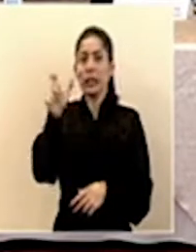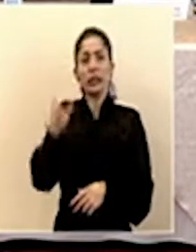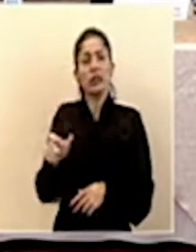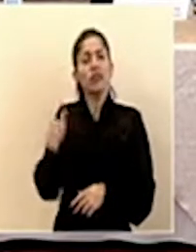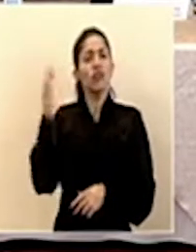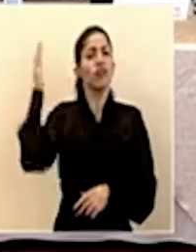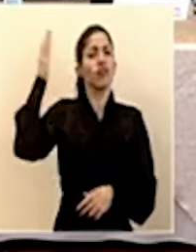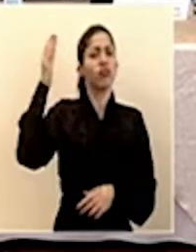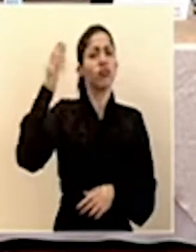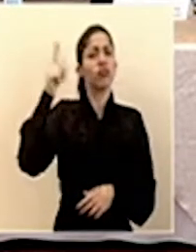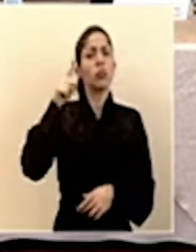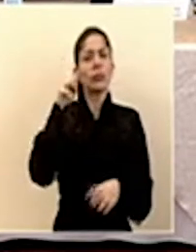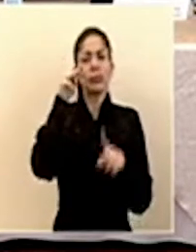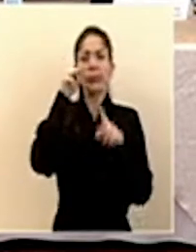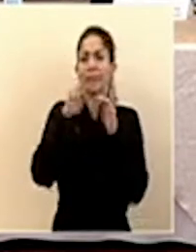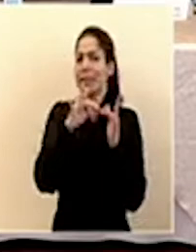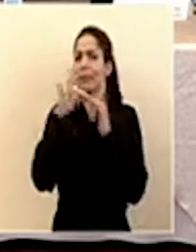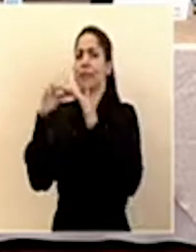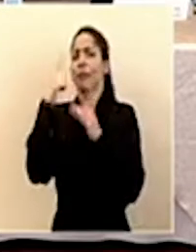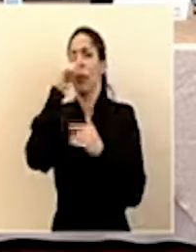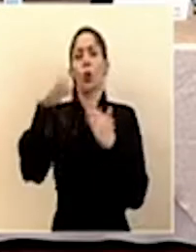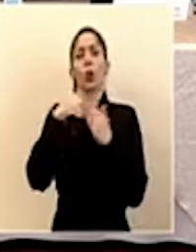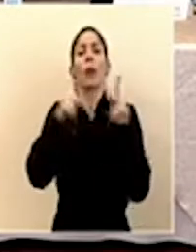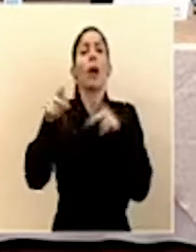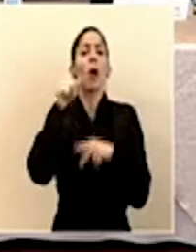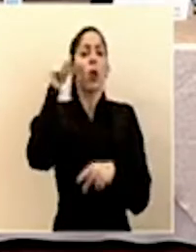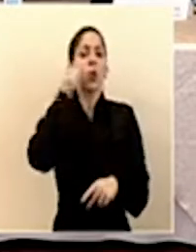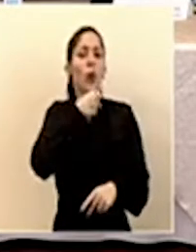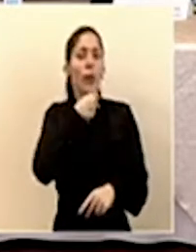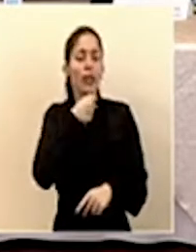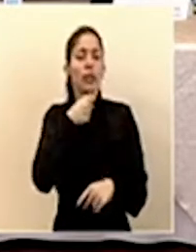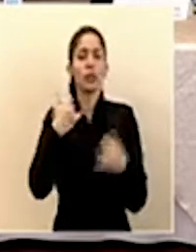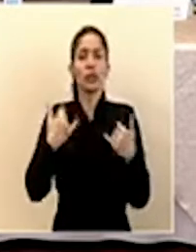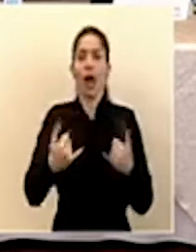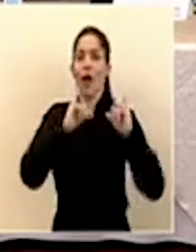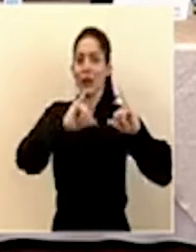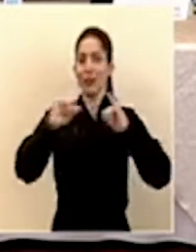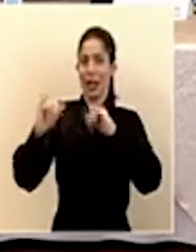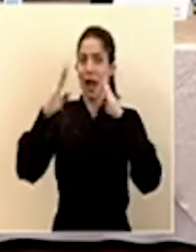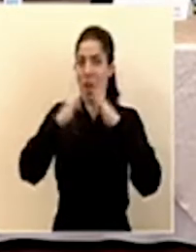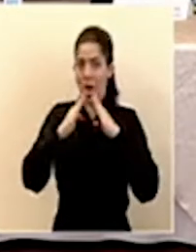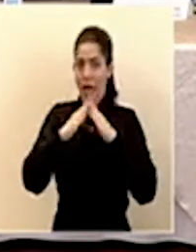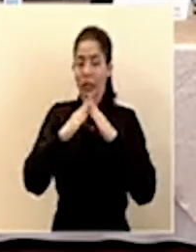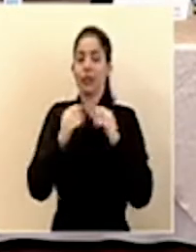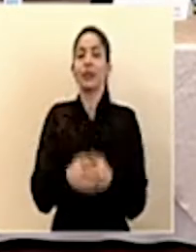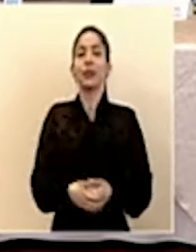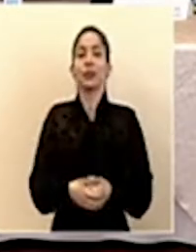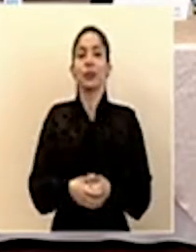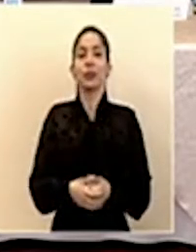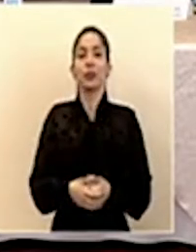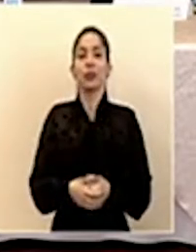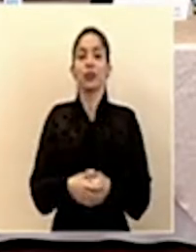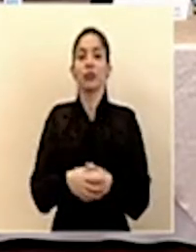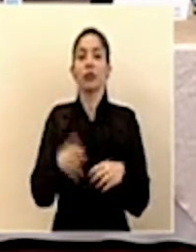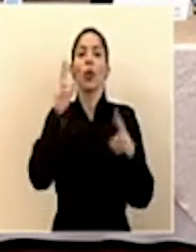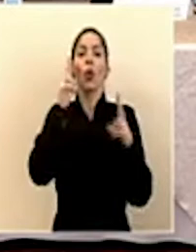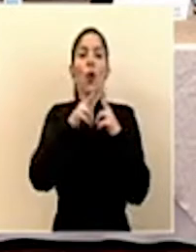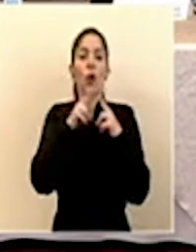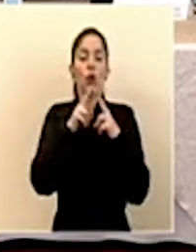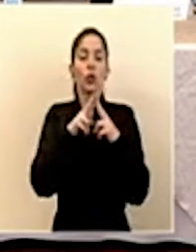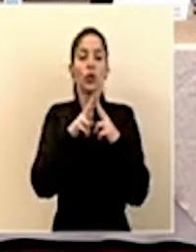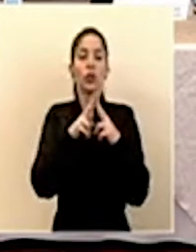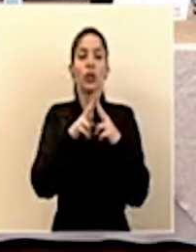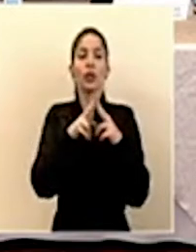un mensaje muy, muy especial para todos los adultos mayores que están en las casas y en los hogares conocidos de larga